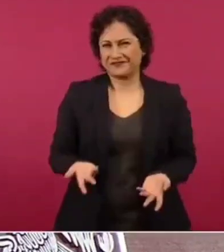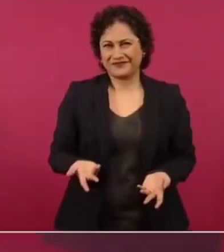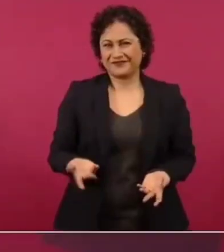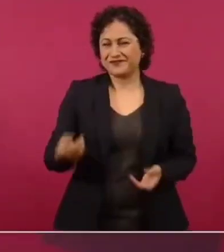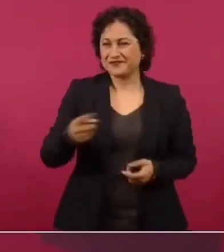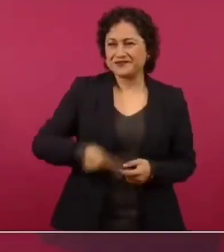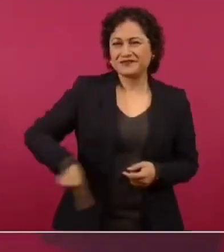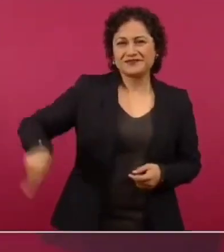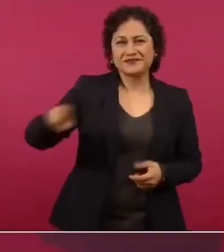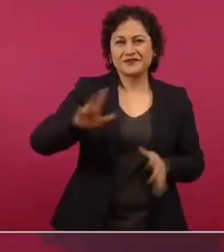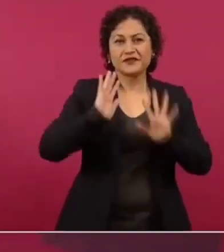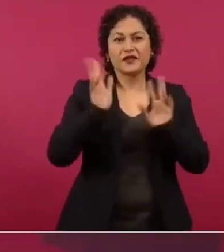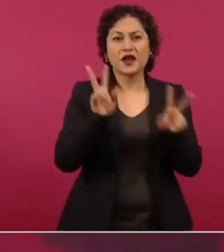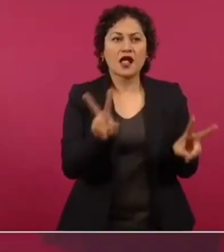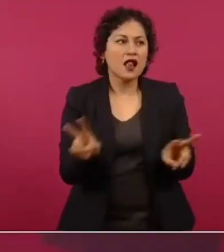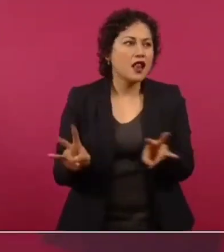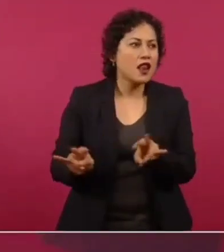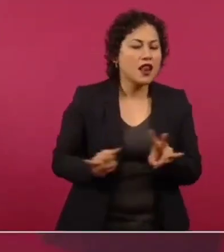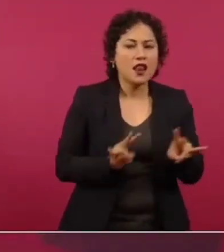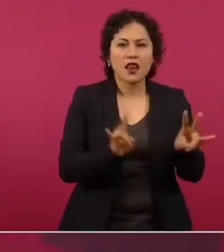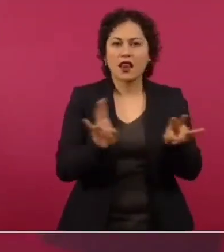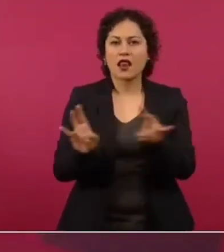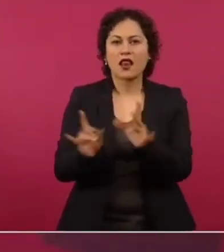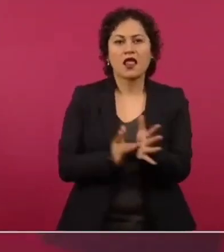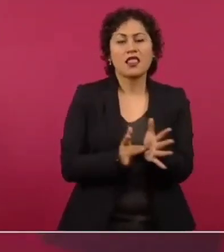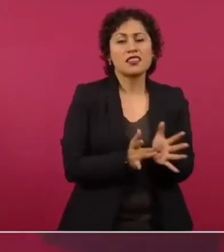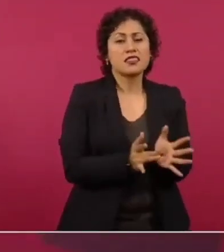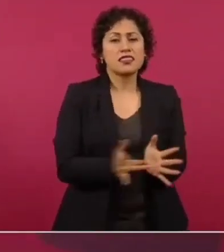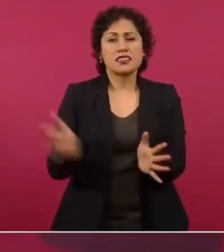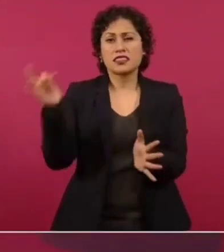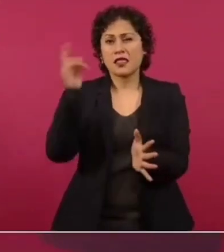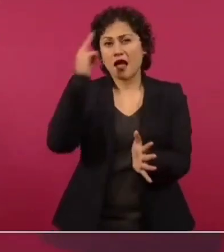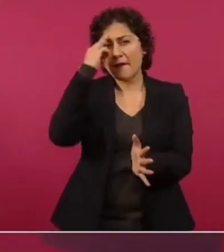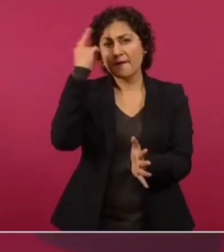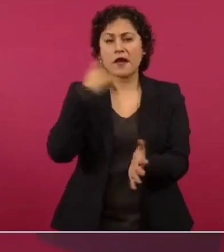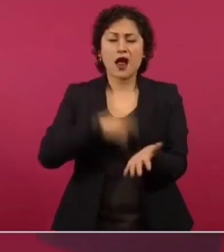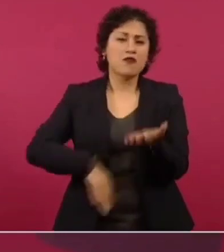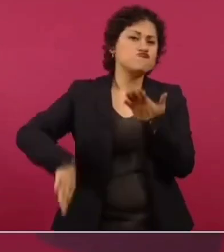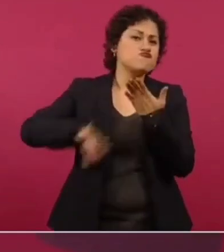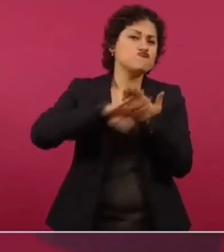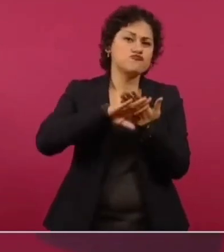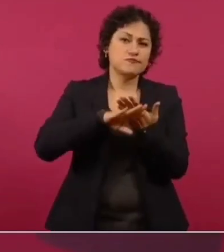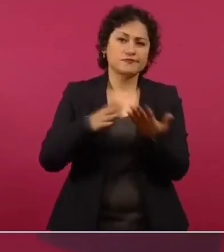para golpearnos. Entonces,